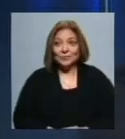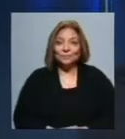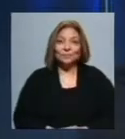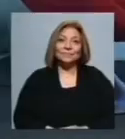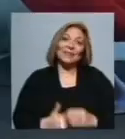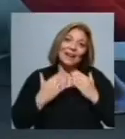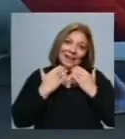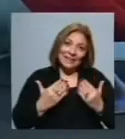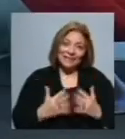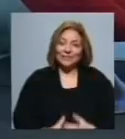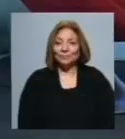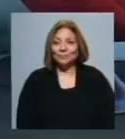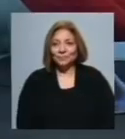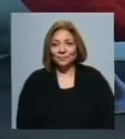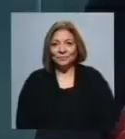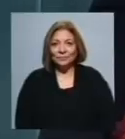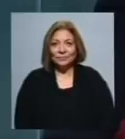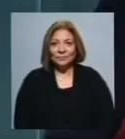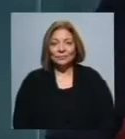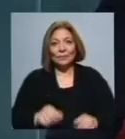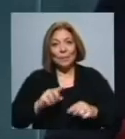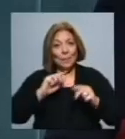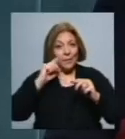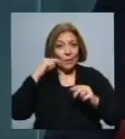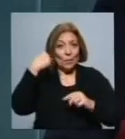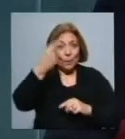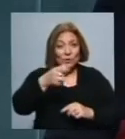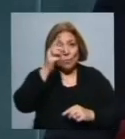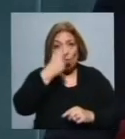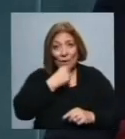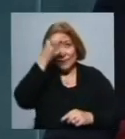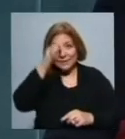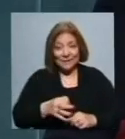Bien, gracias por tu tiempo. Por favor, gracias a ustedes. Con ustedes me reencuentro el próximo jueves. Continúan con José Sena.